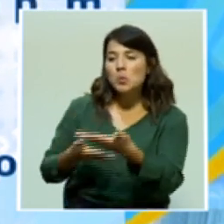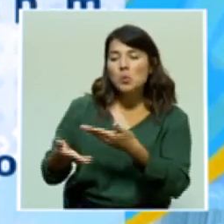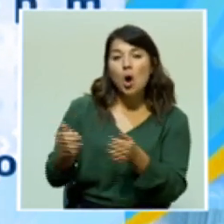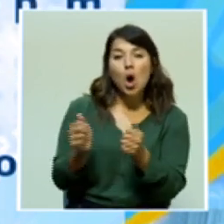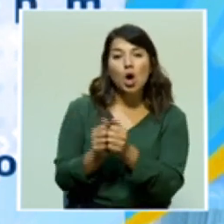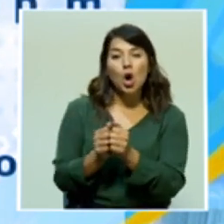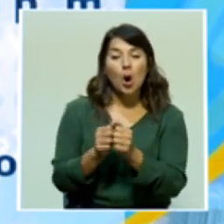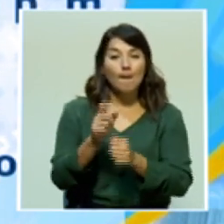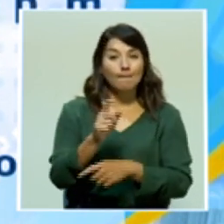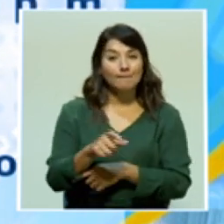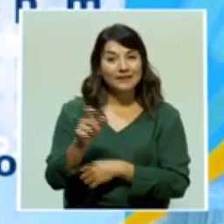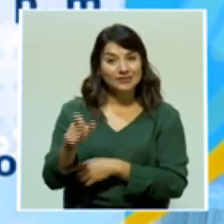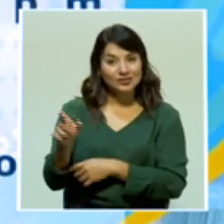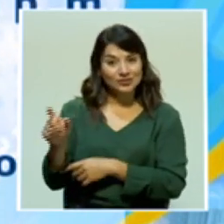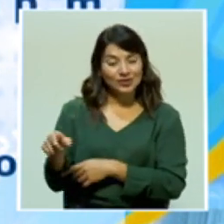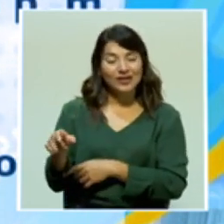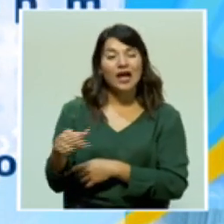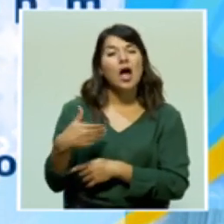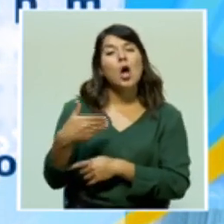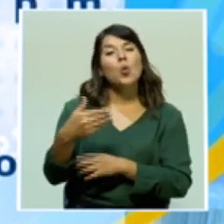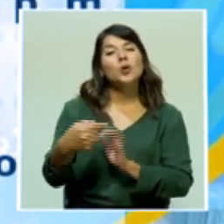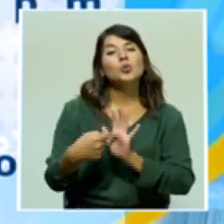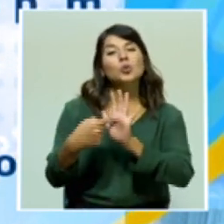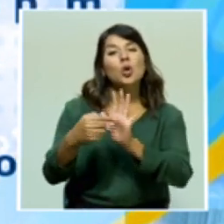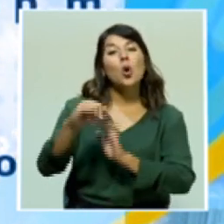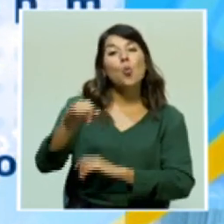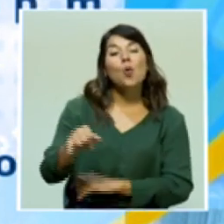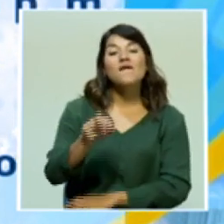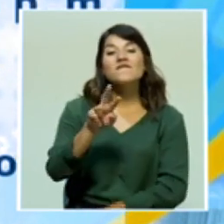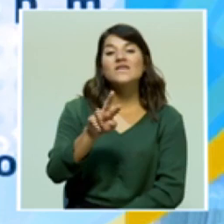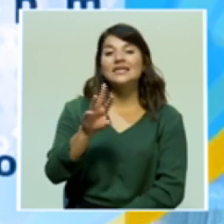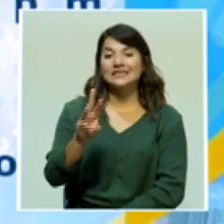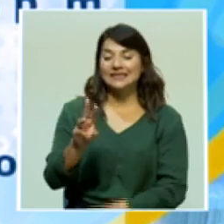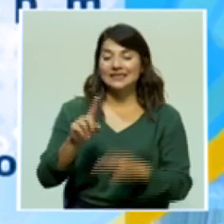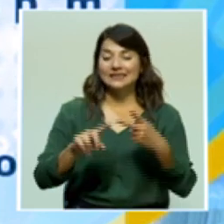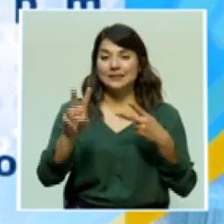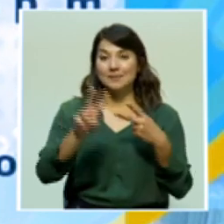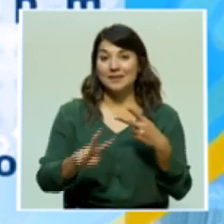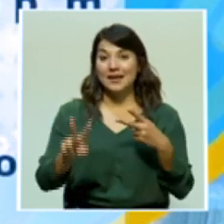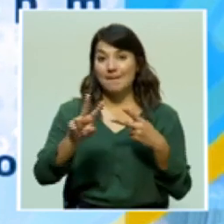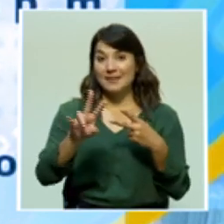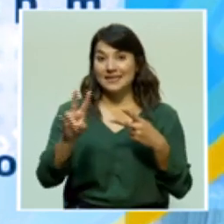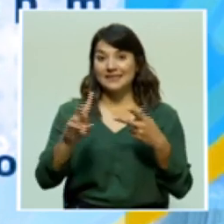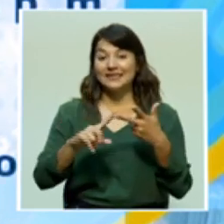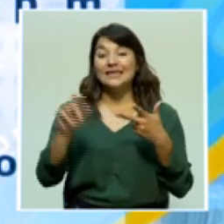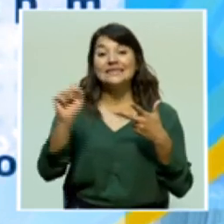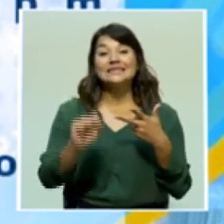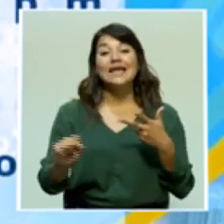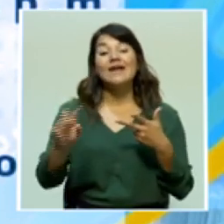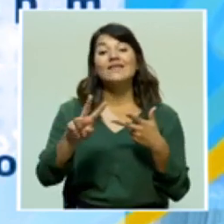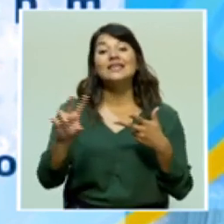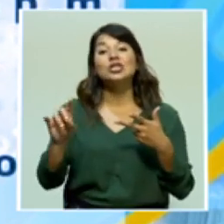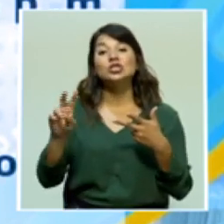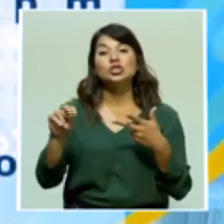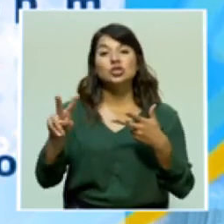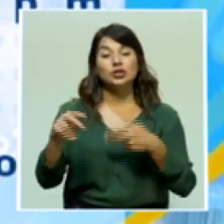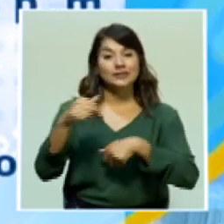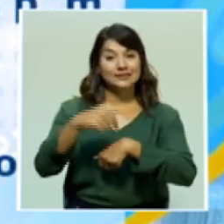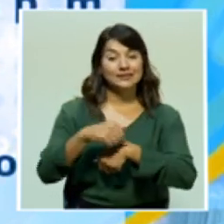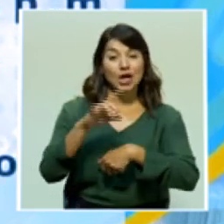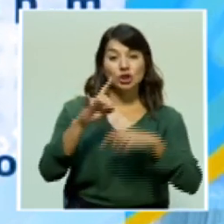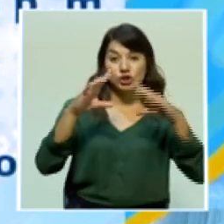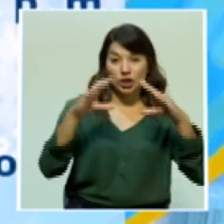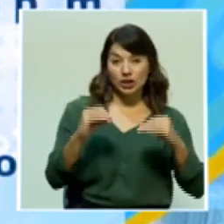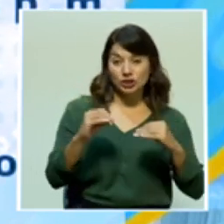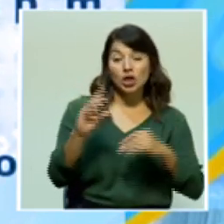La presentación del espectáculo será este jueves 26, viernes 27 y sábado 28 de noviembre a las 8 de la noche